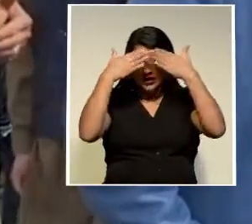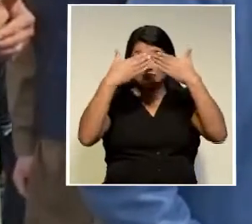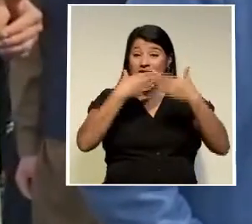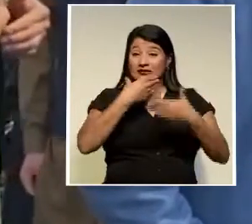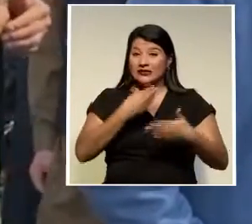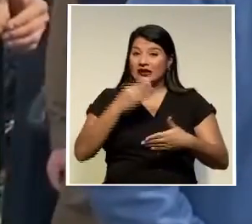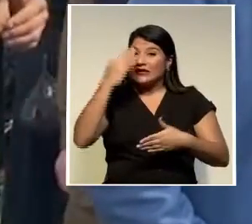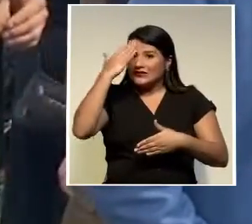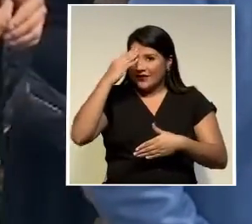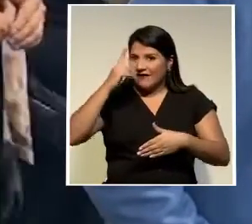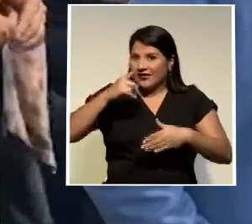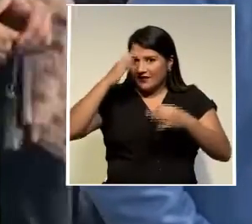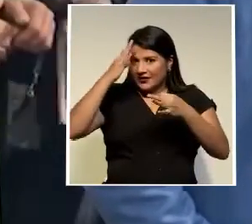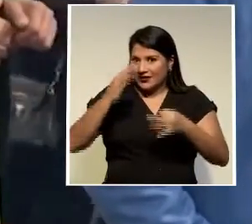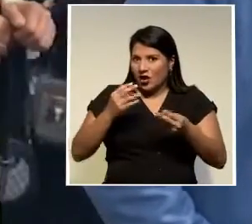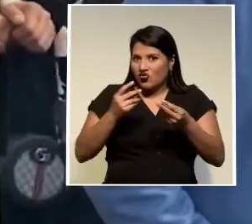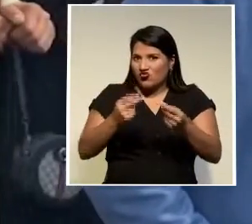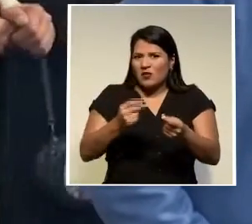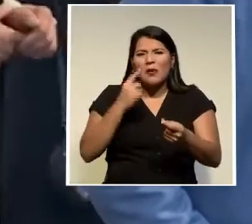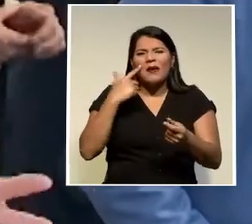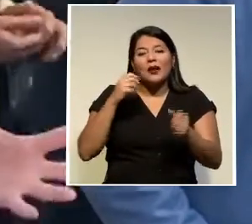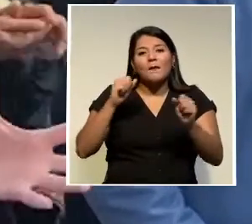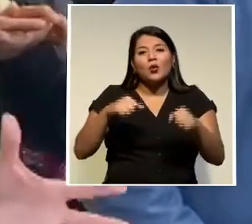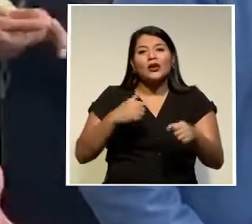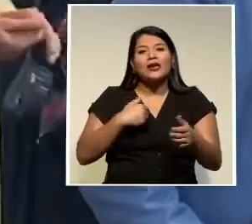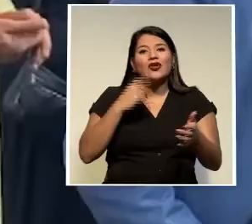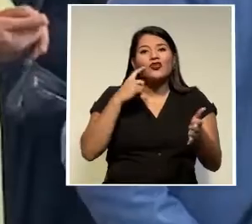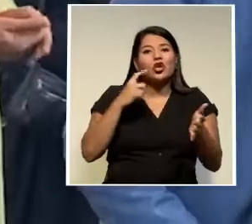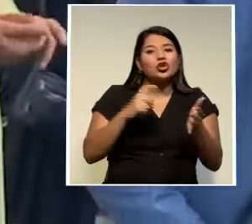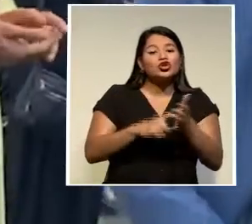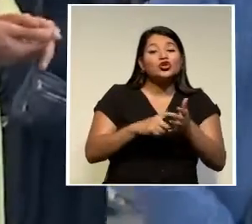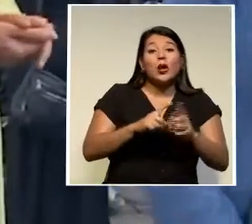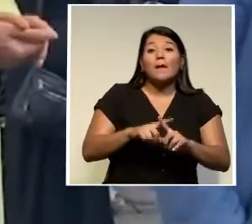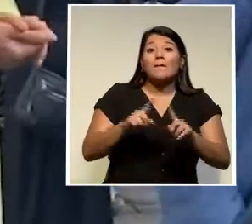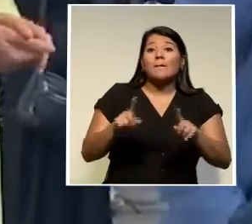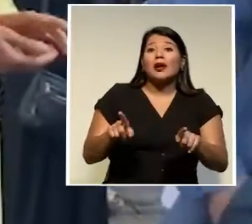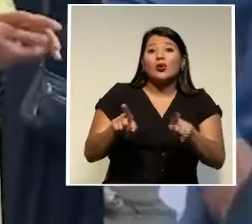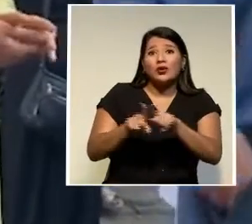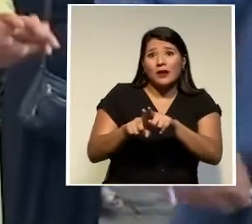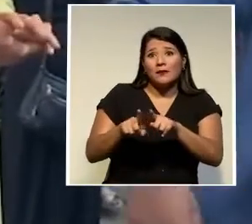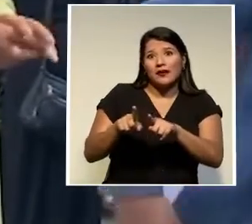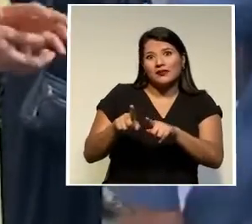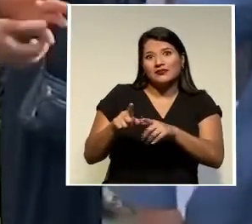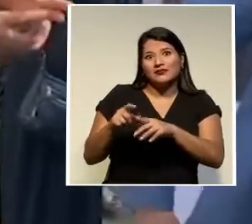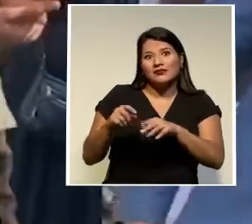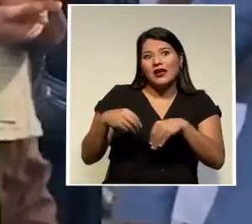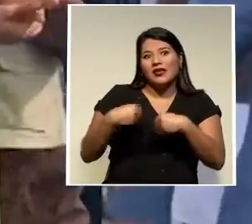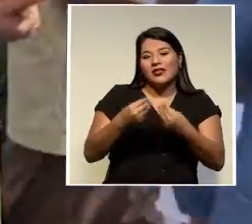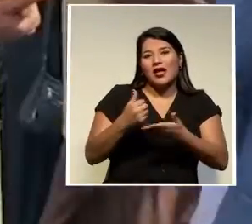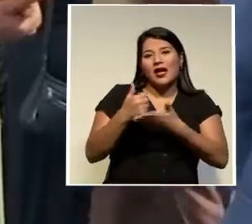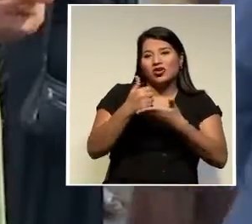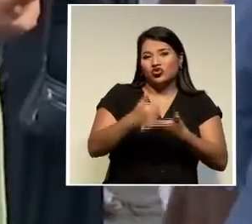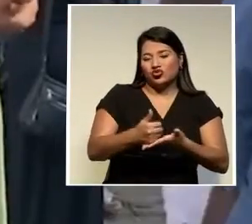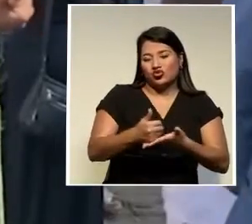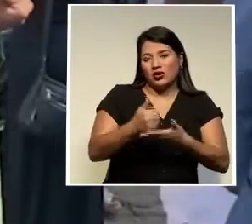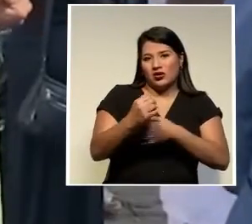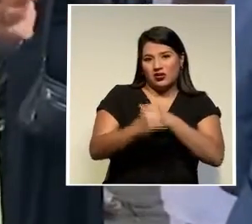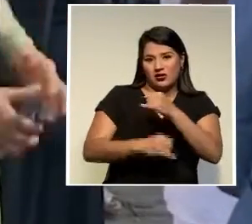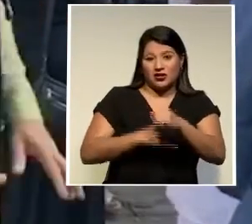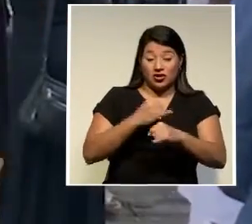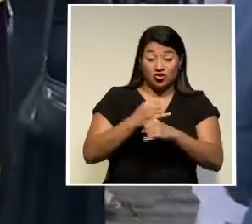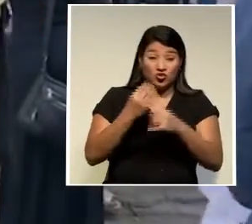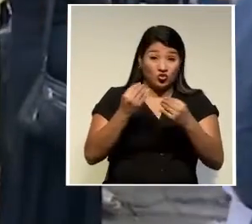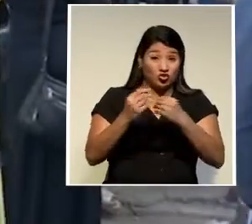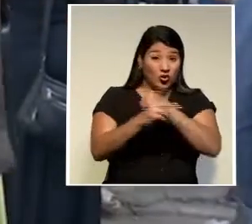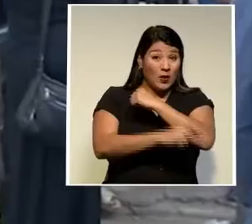actuar rápido para poder obtener el reconocimiento, pero también la ayuda de la comunidad internacional. Muchos países dicen